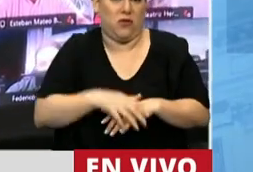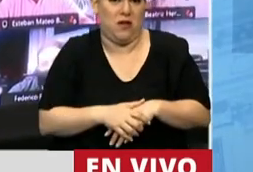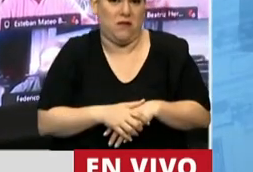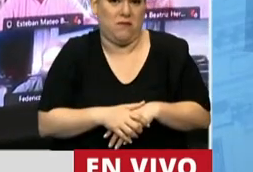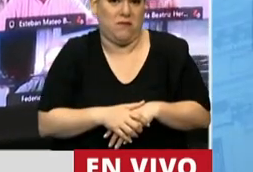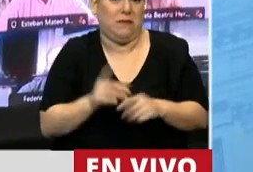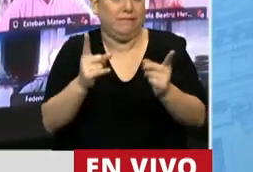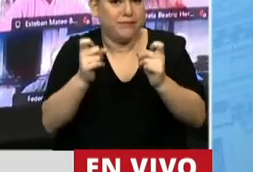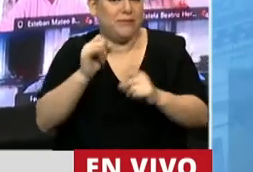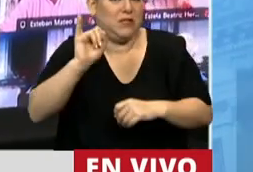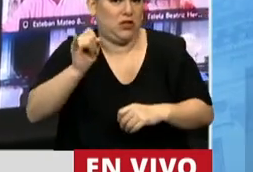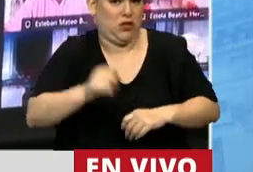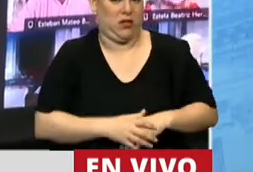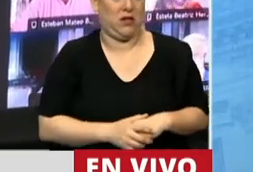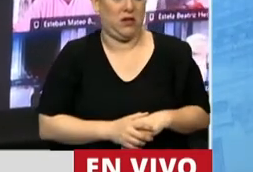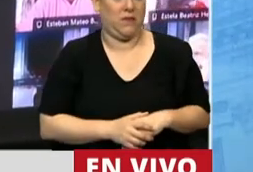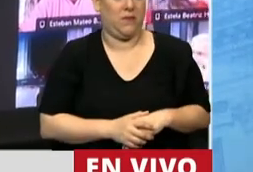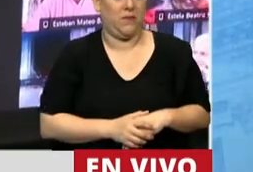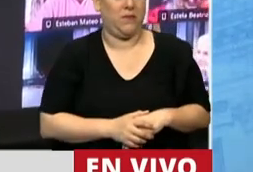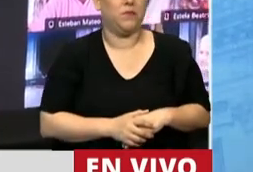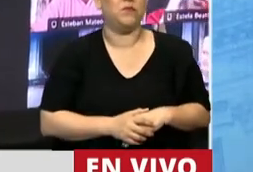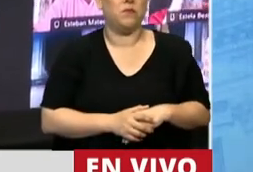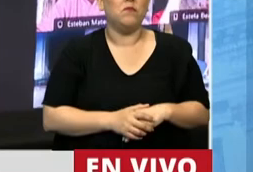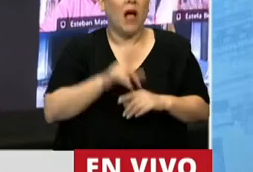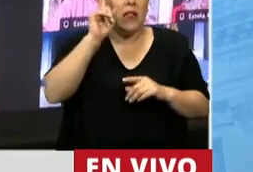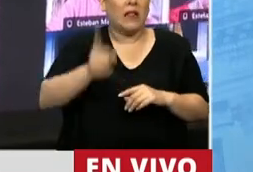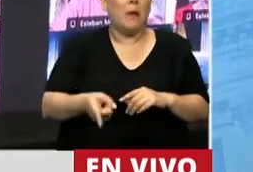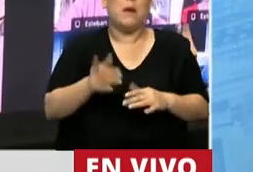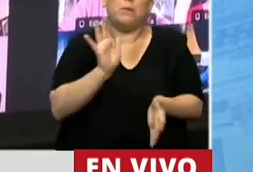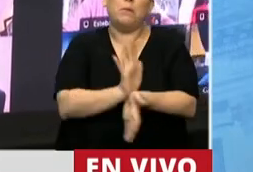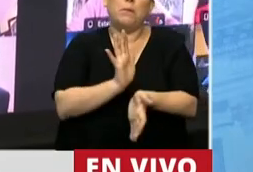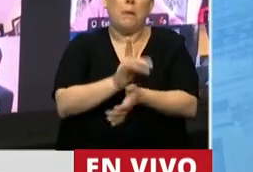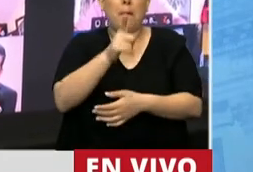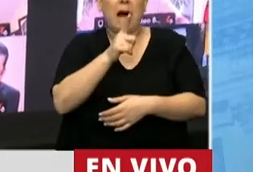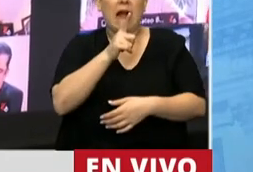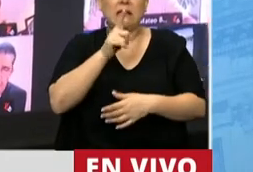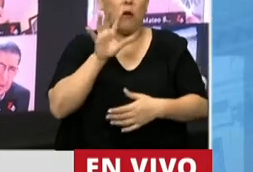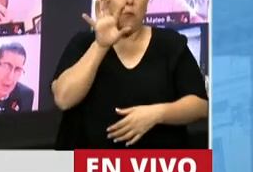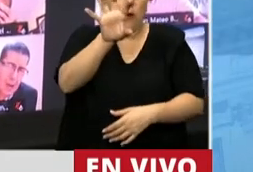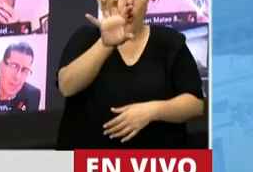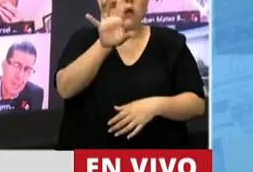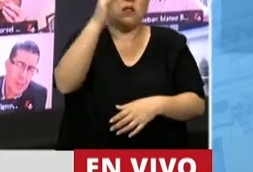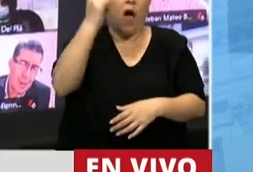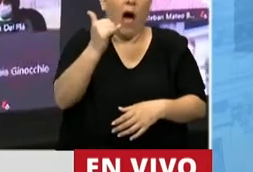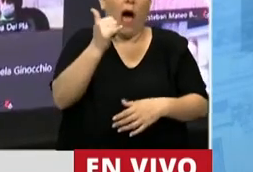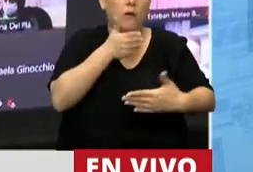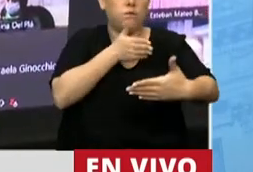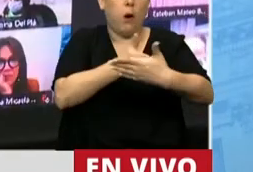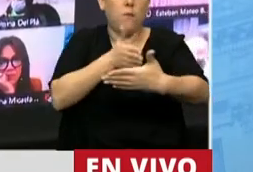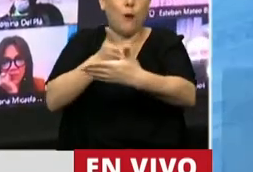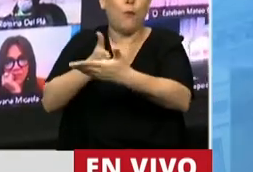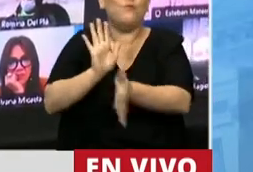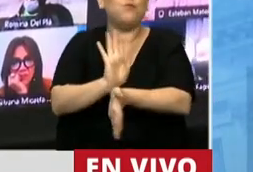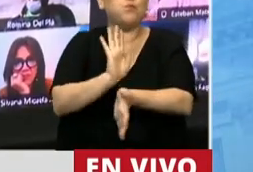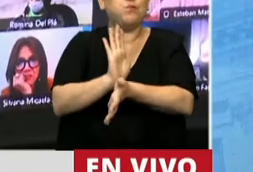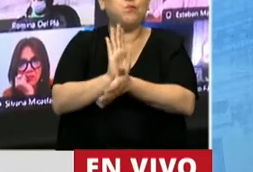enfrentando. Ante esta situación de cierre de fronteras como si fuera un muro con el río Barmejo con el pilco mayo por otro y la